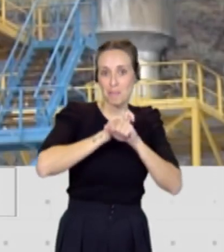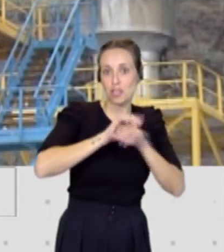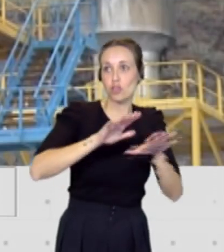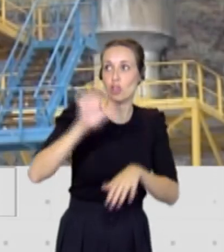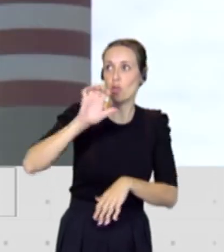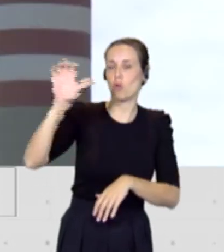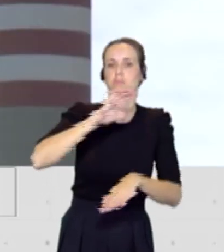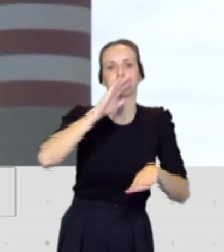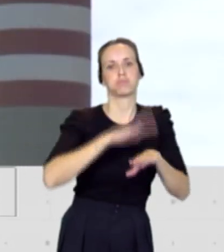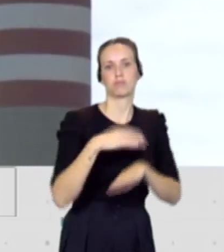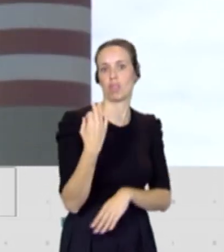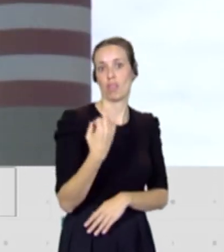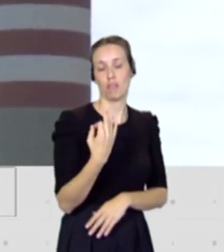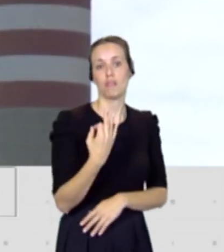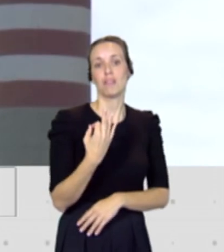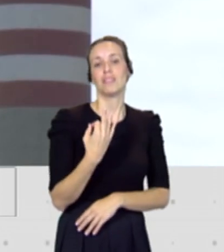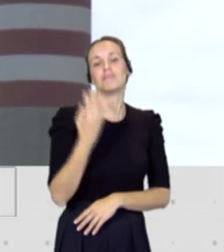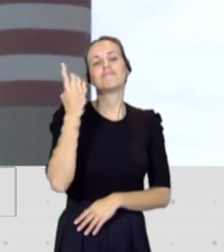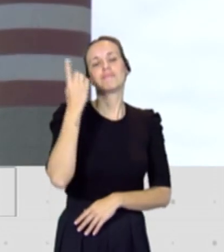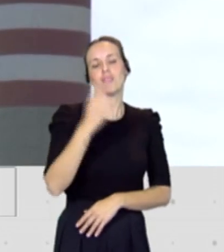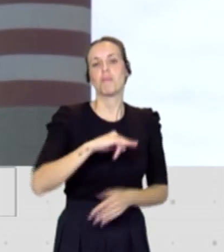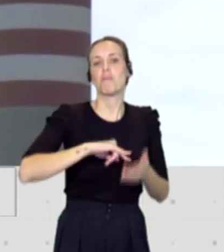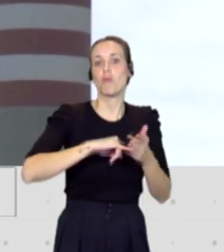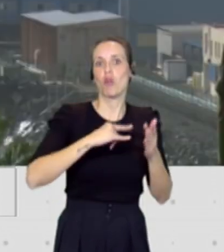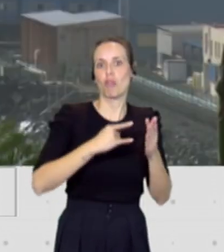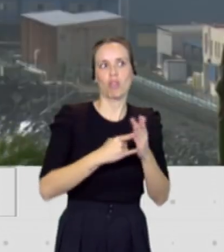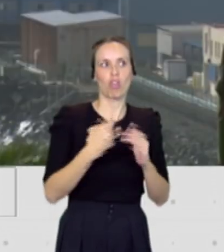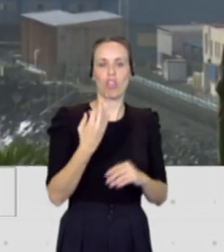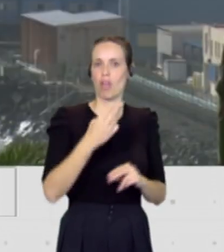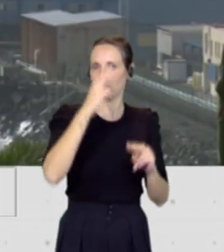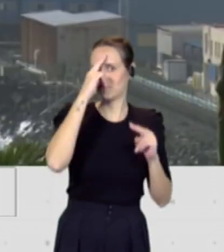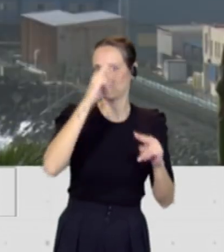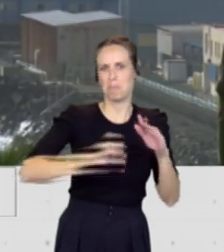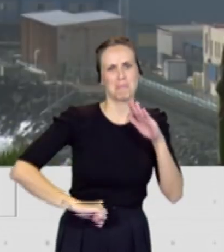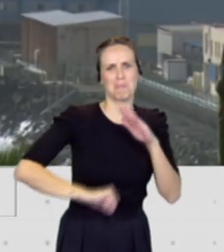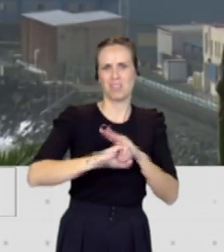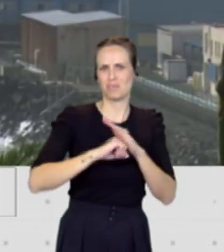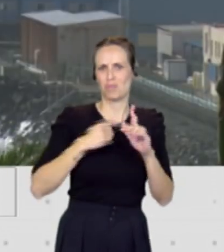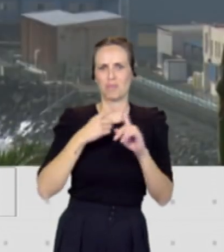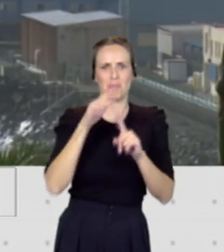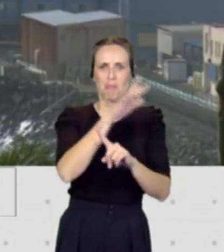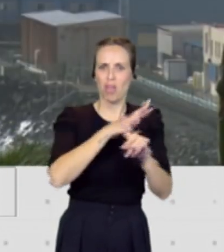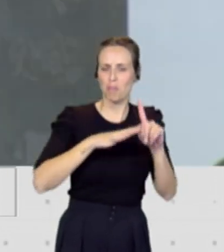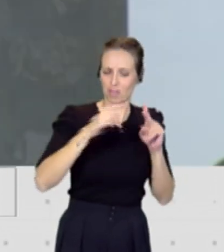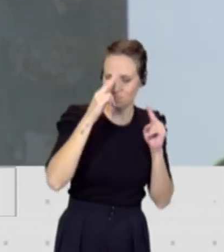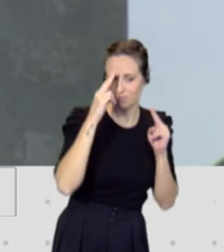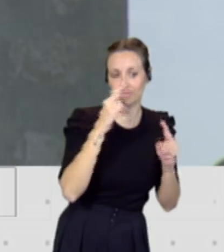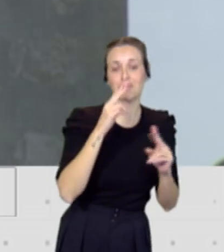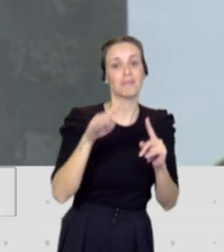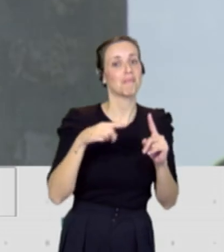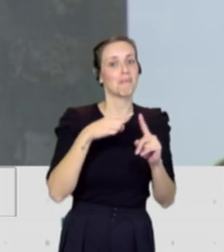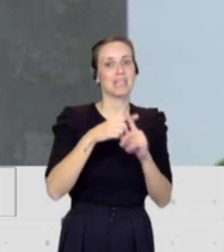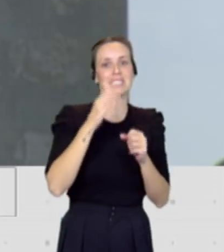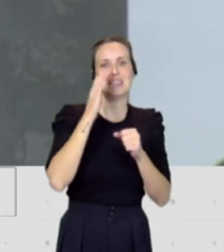desde Europa y que esos proyectos cuanto más respetuosos con el menos ambiente, cuanto menos gases